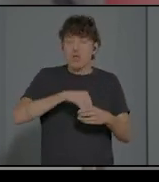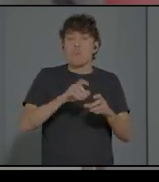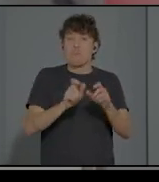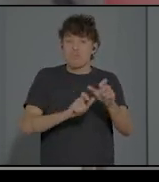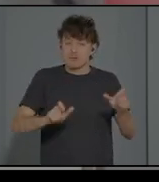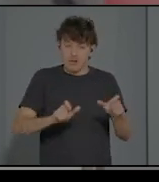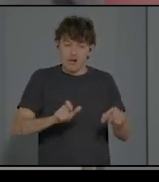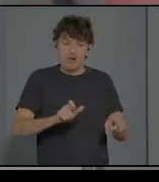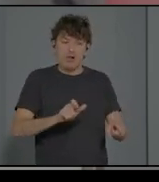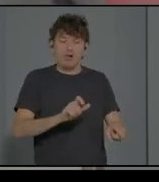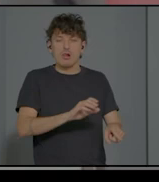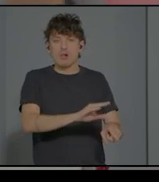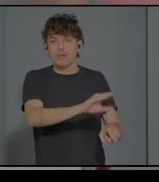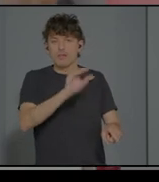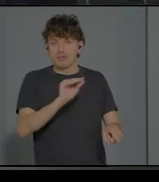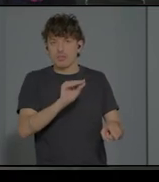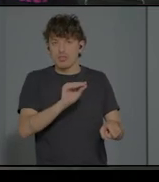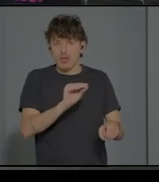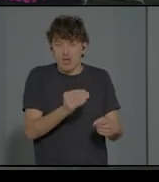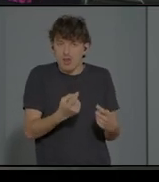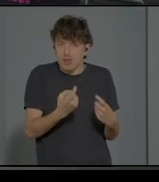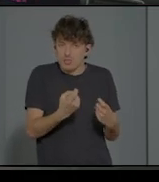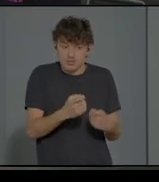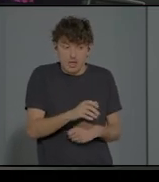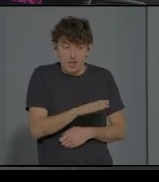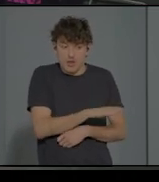la necesidad del niño es diferente.